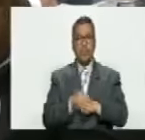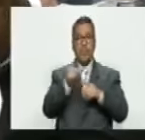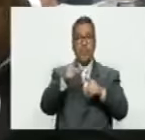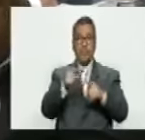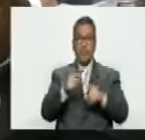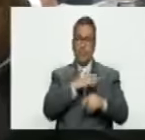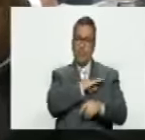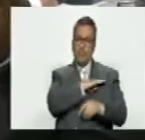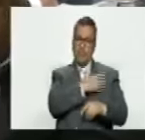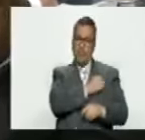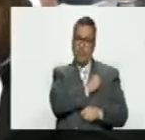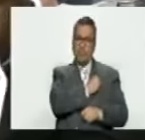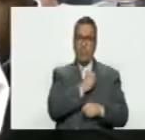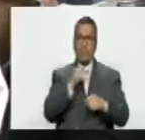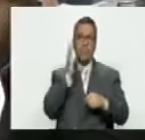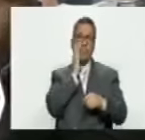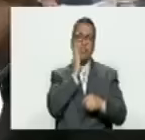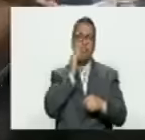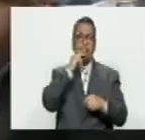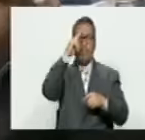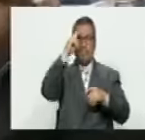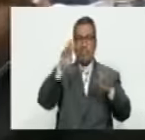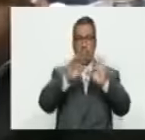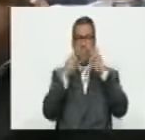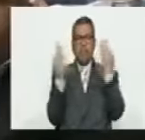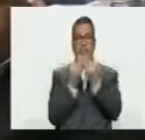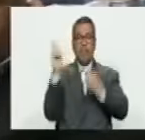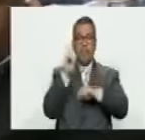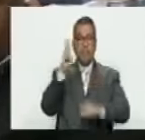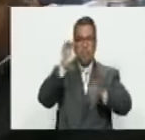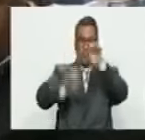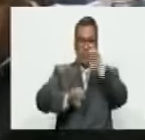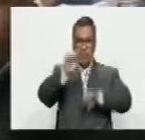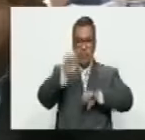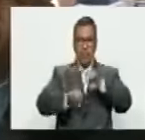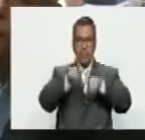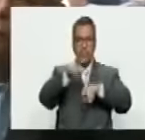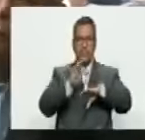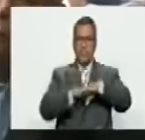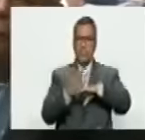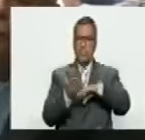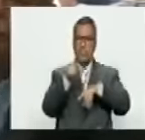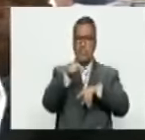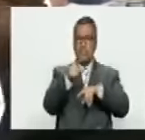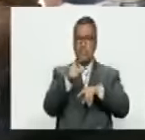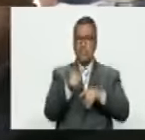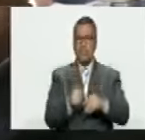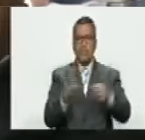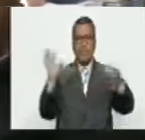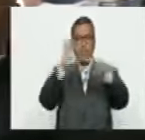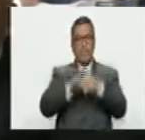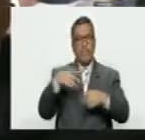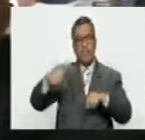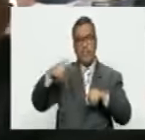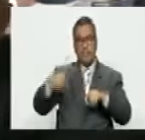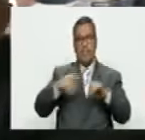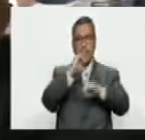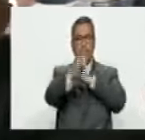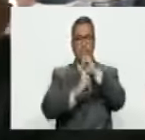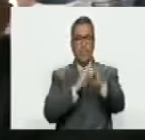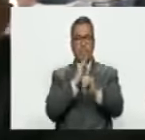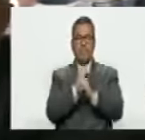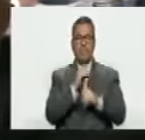ponerse la mano en el corazón, mamá, papá, familia venezolana y evaluar con quién estaba aliada esa derecha internacional.